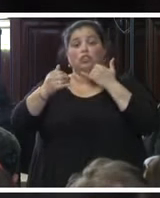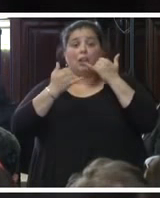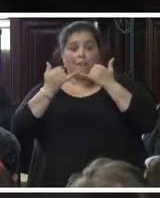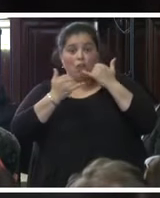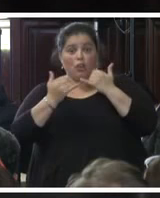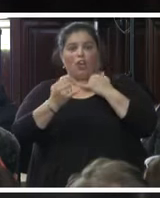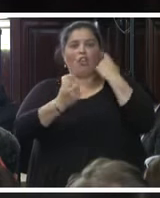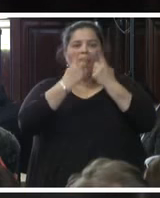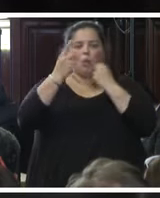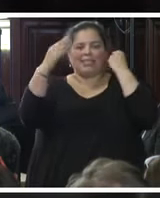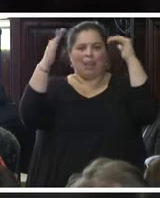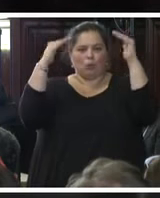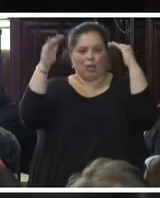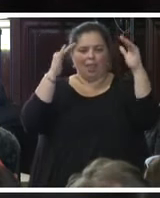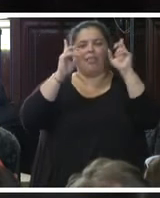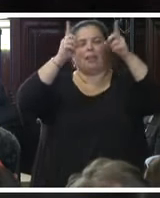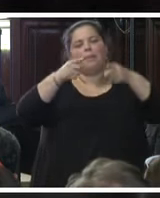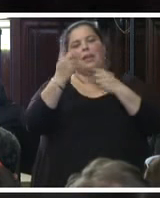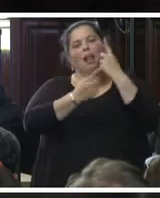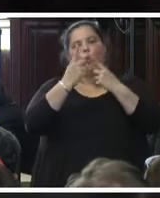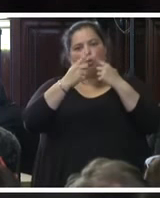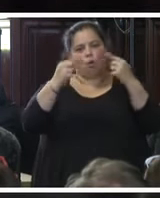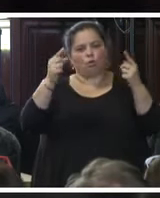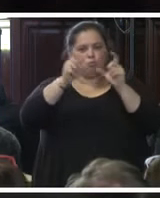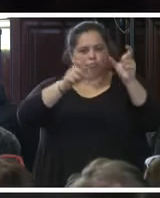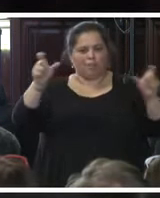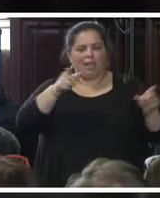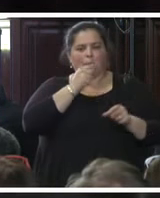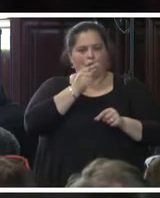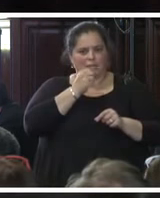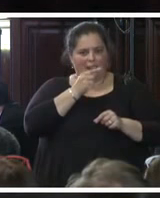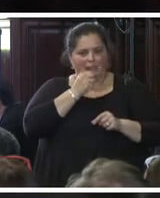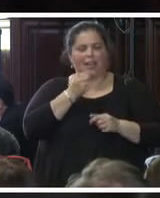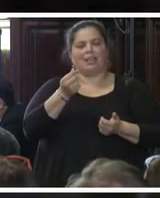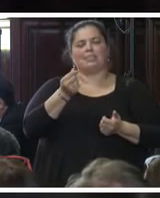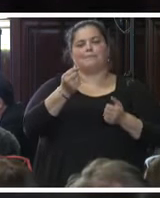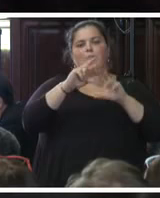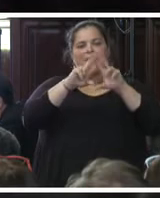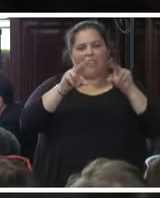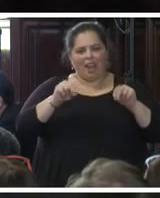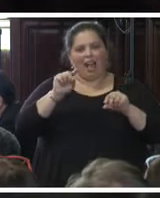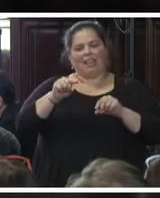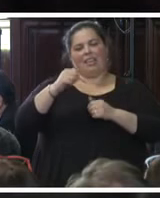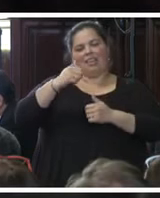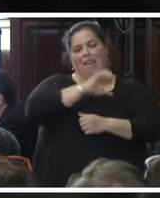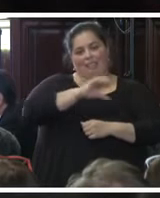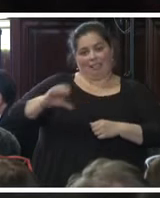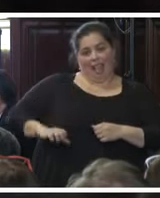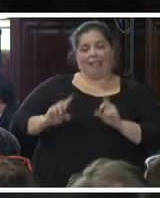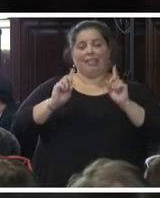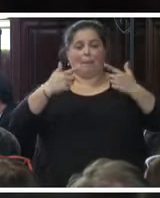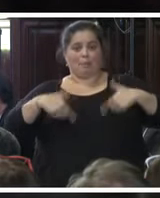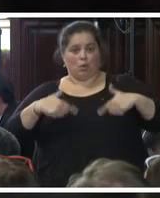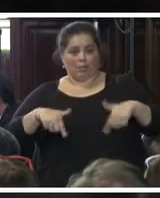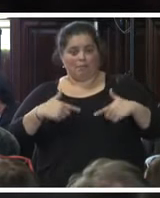y elementos policiales del nivel federal, estatal y municipal. Personas del ámbito